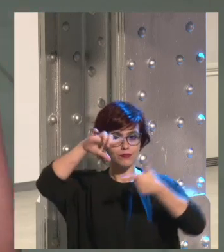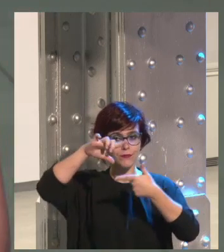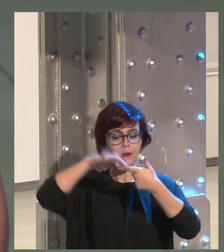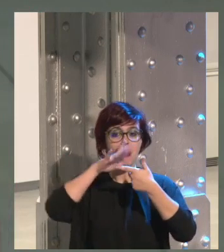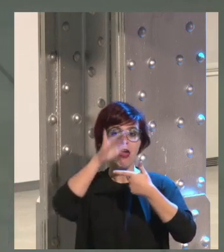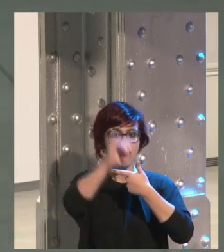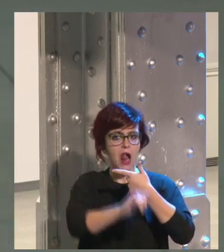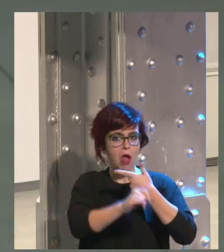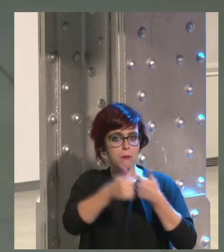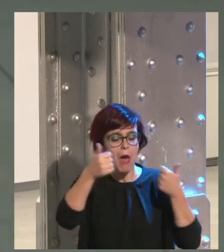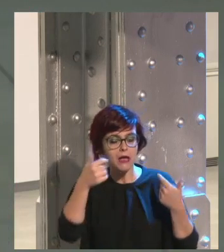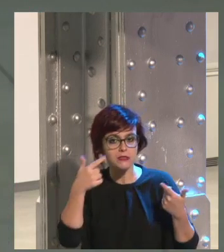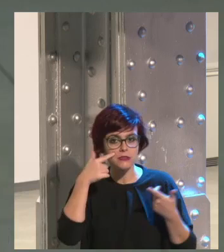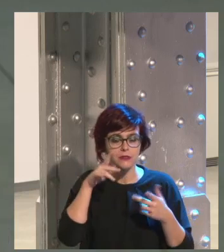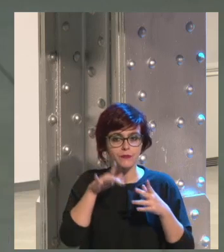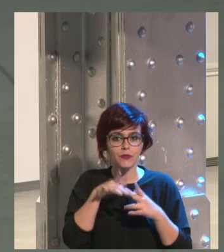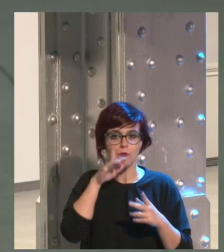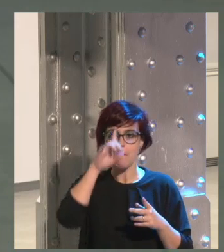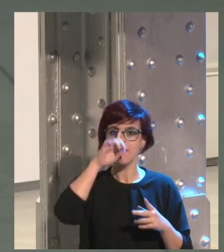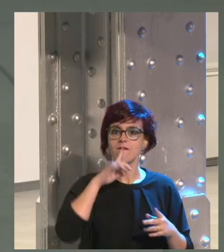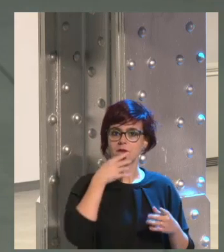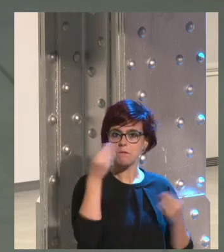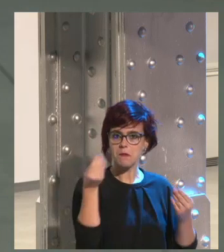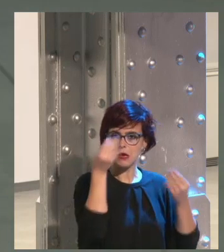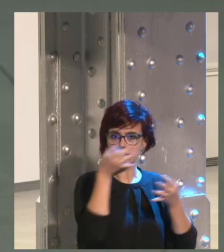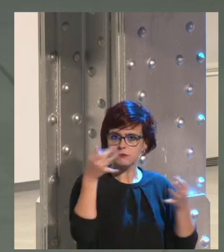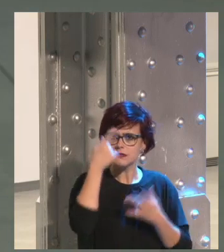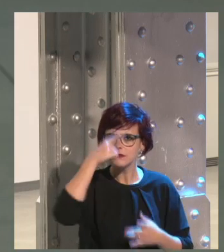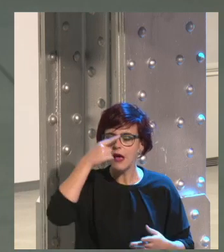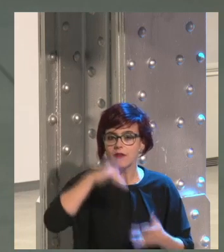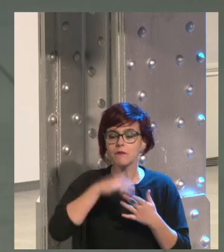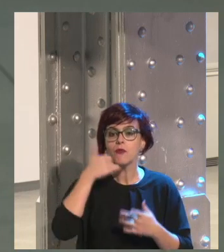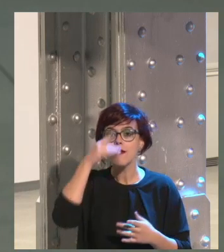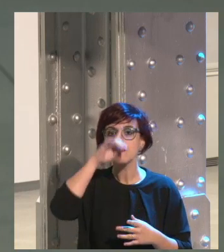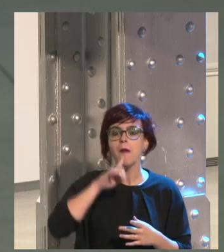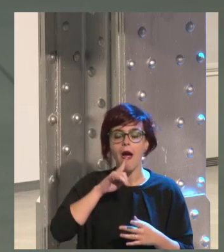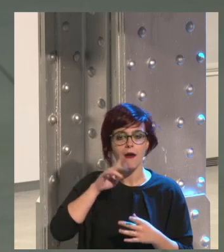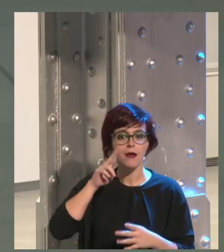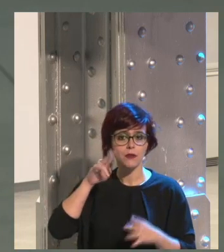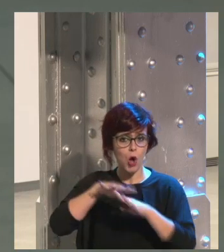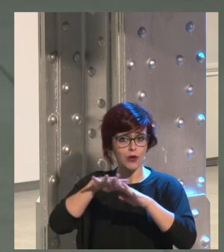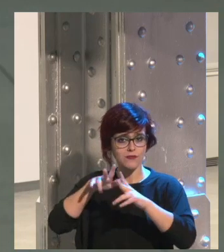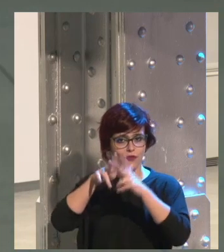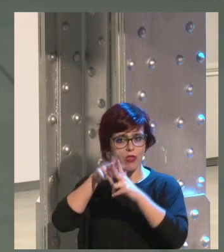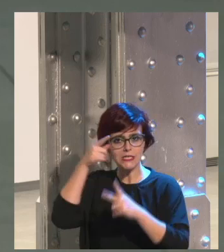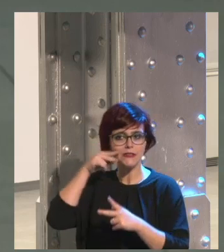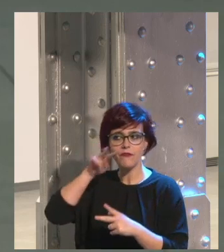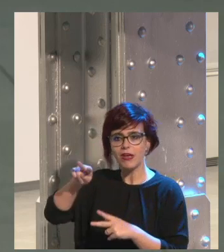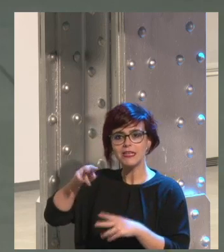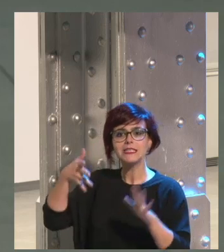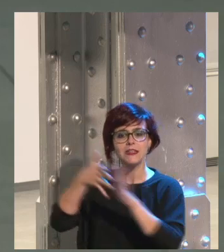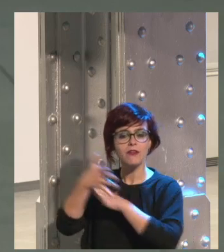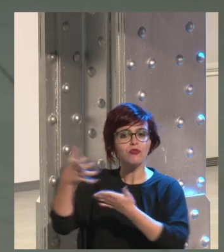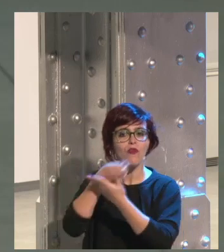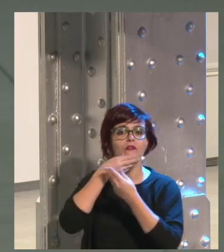más delgada con el mejor perfil con lo cual ellos son conscientes cuando ven una imagen en una red social de que no